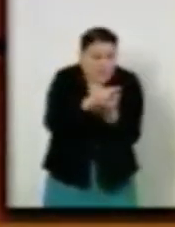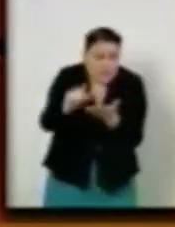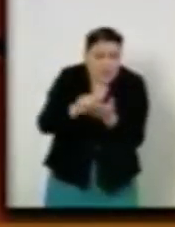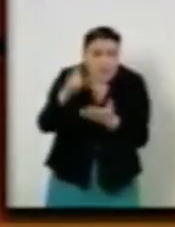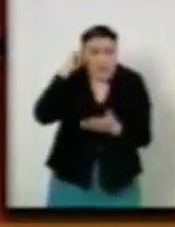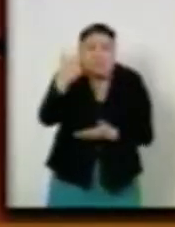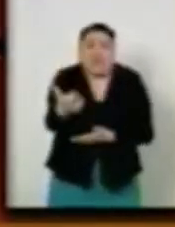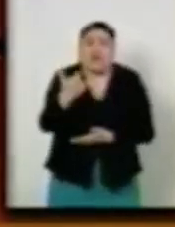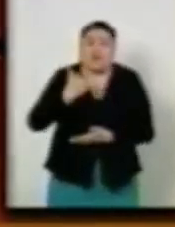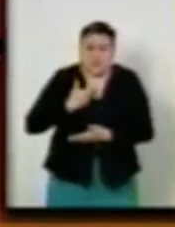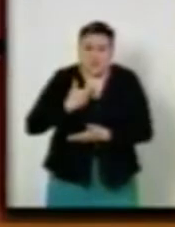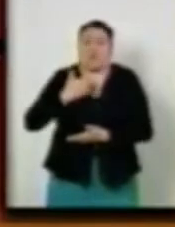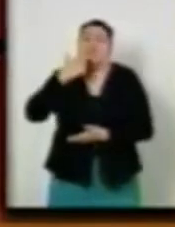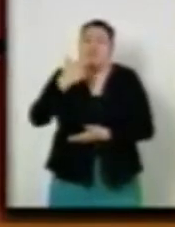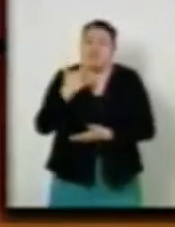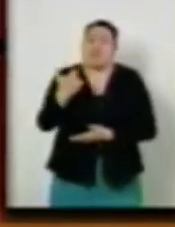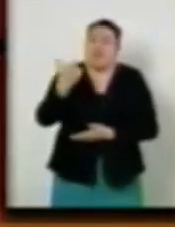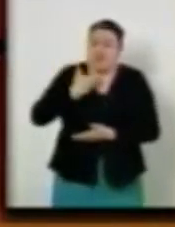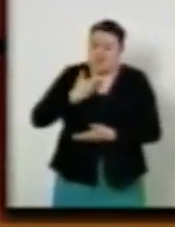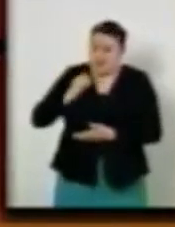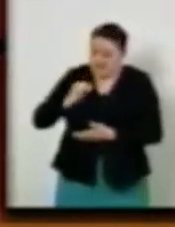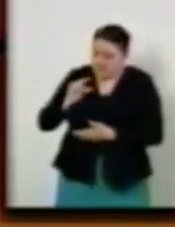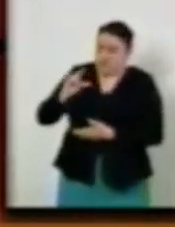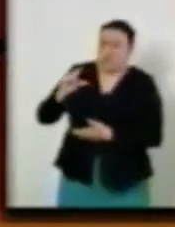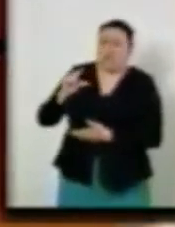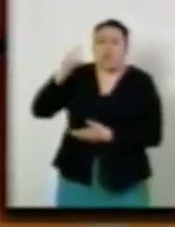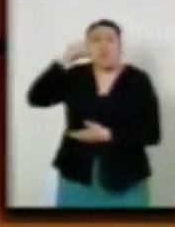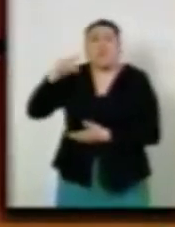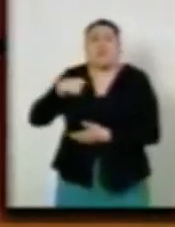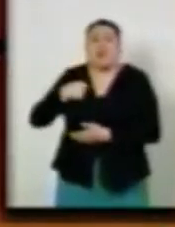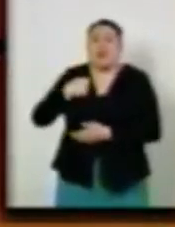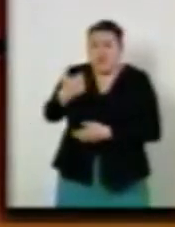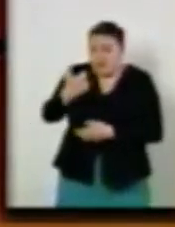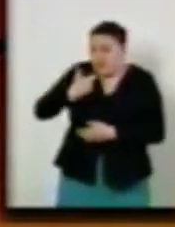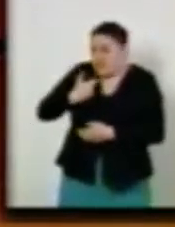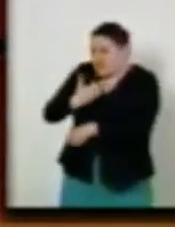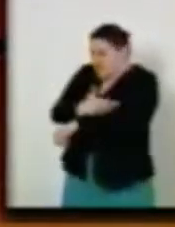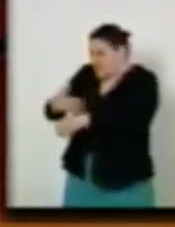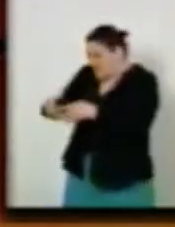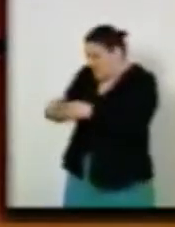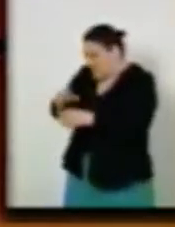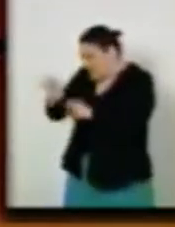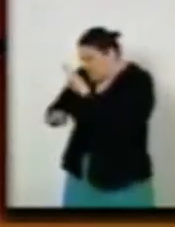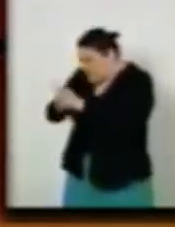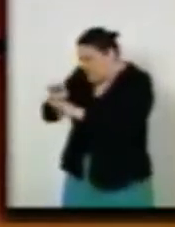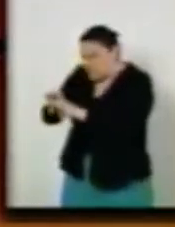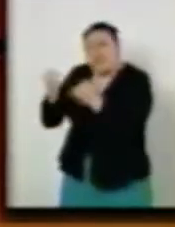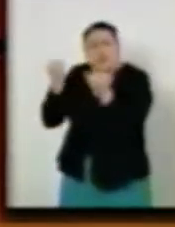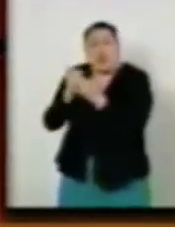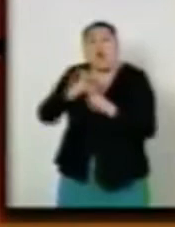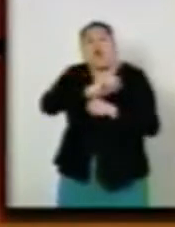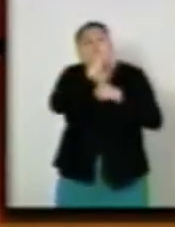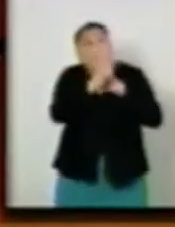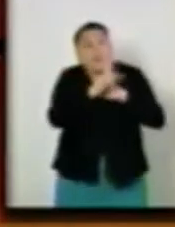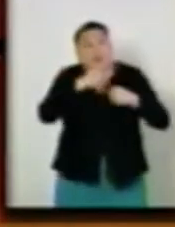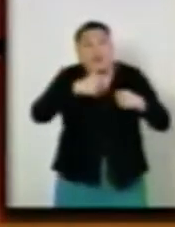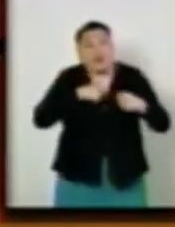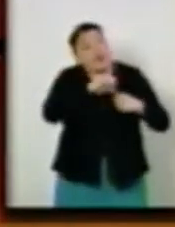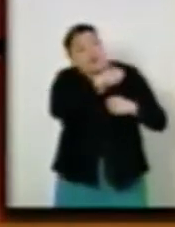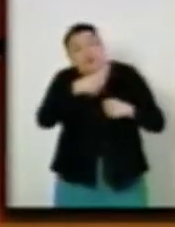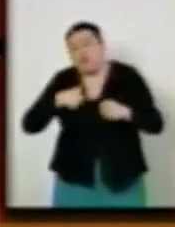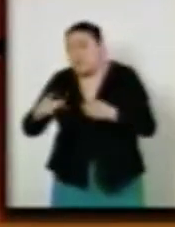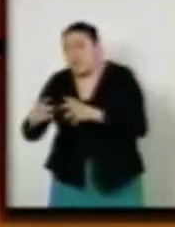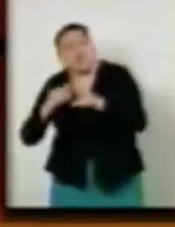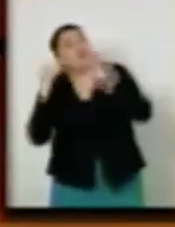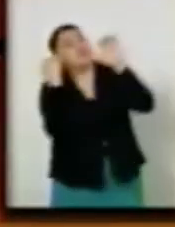dinero y buscando mejores salarios mínimos con el fin de mantener a sus familias en sus países de origen. Según los datos